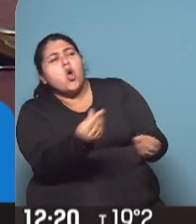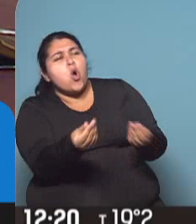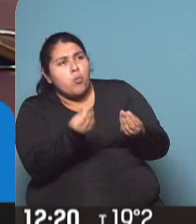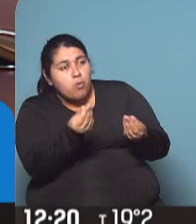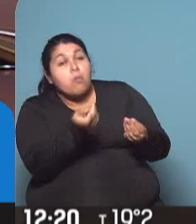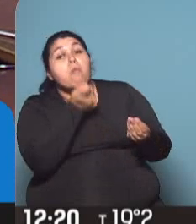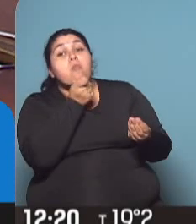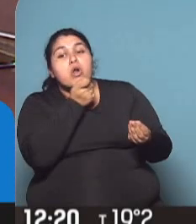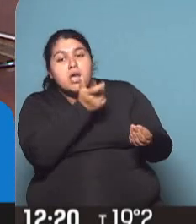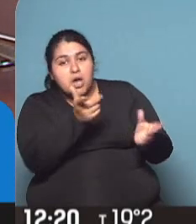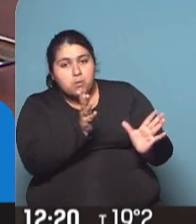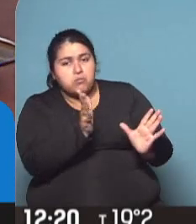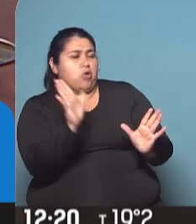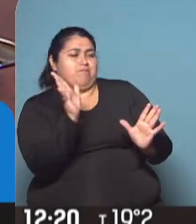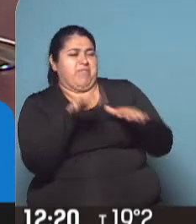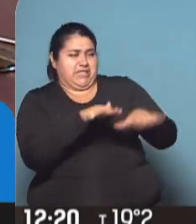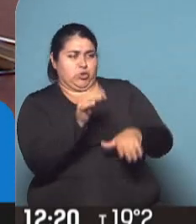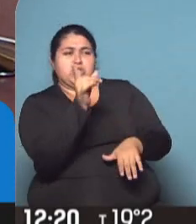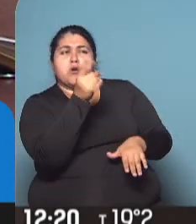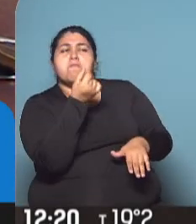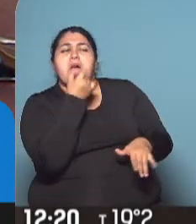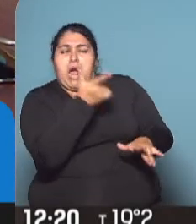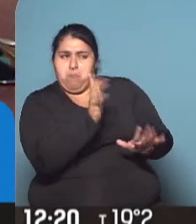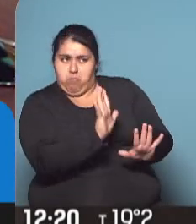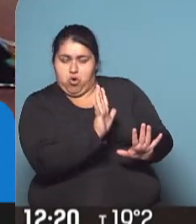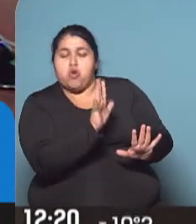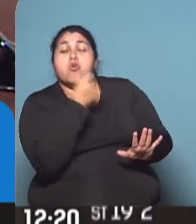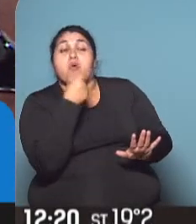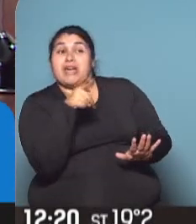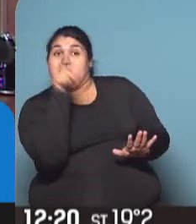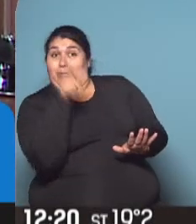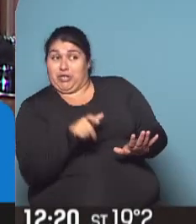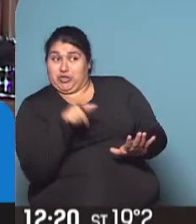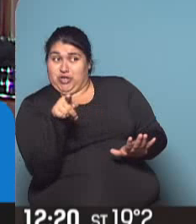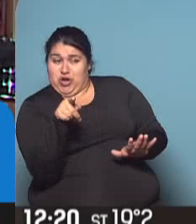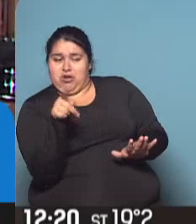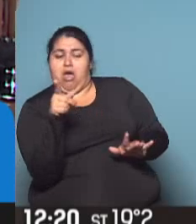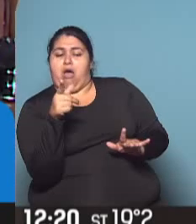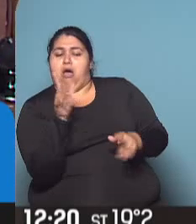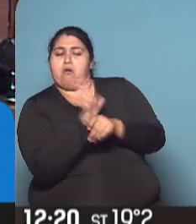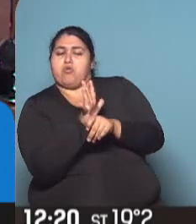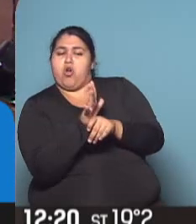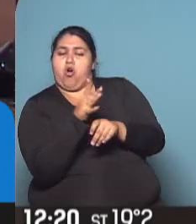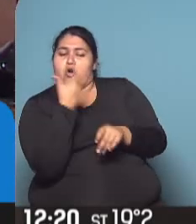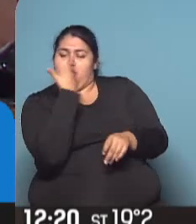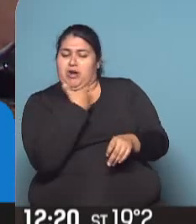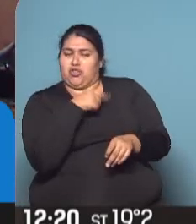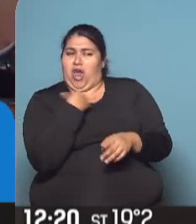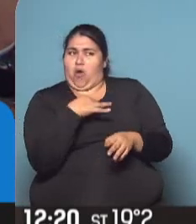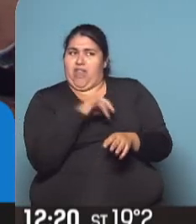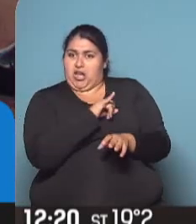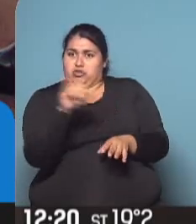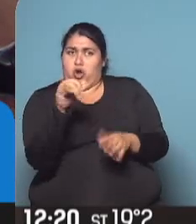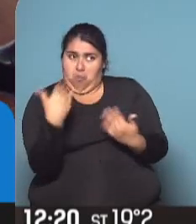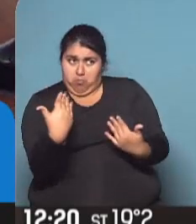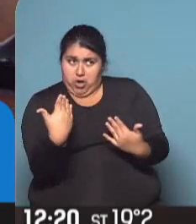digamos, digo, un caso, un ejemplo, digo, esa persona tiene la obligación de ir a hacer la denuncia, si no en ese caso está